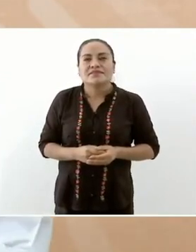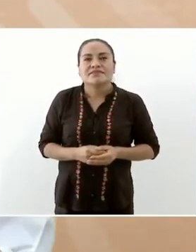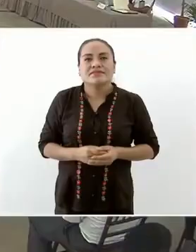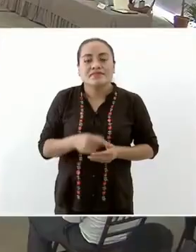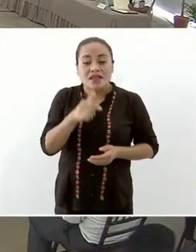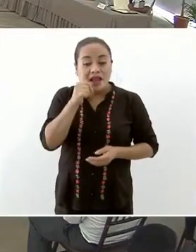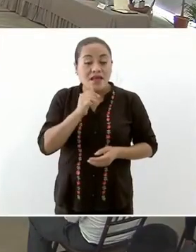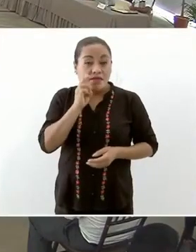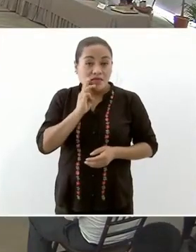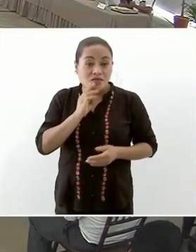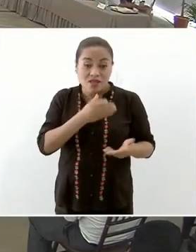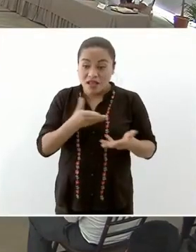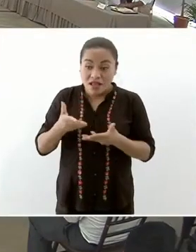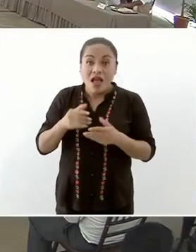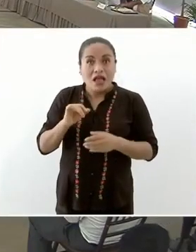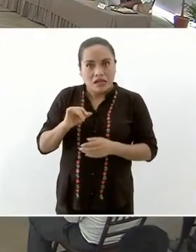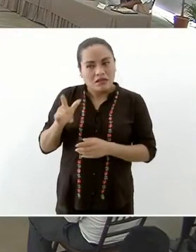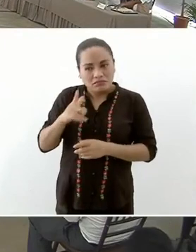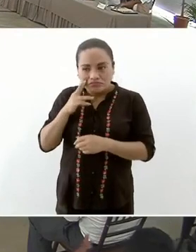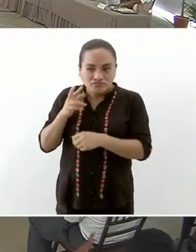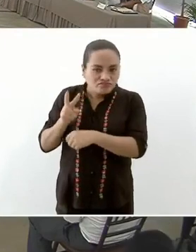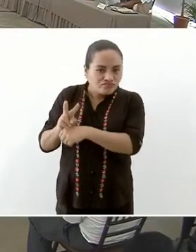Alejandro va a estar pendiente